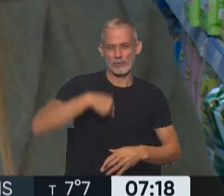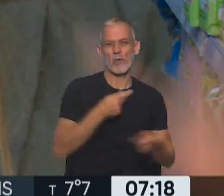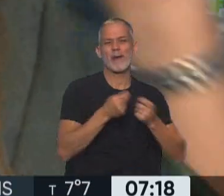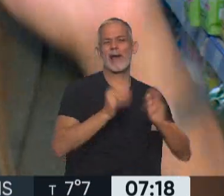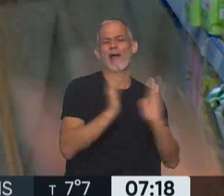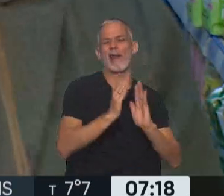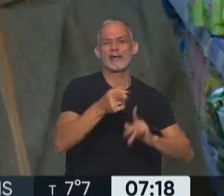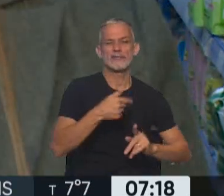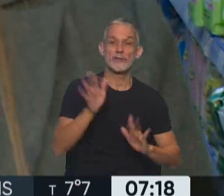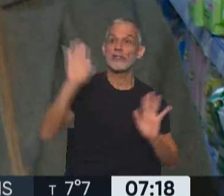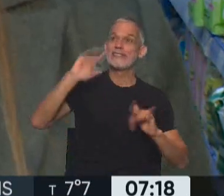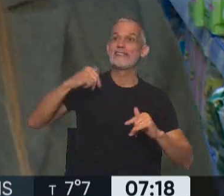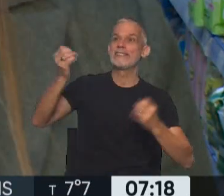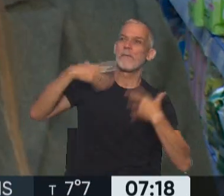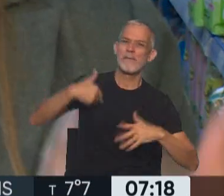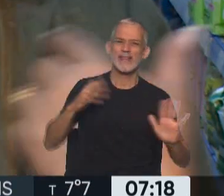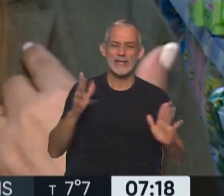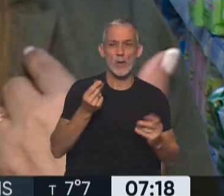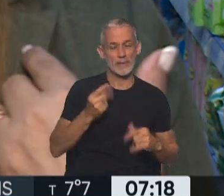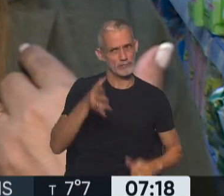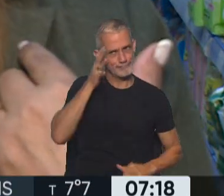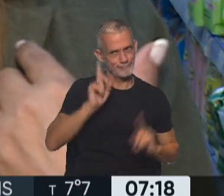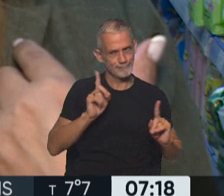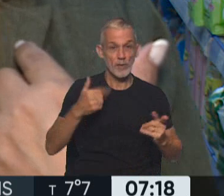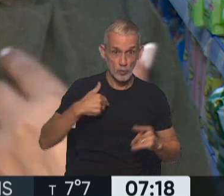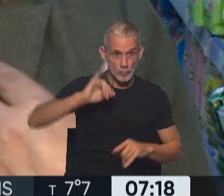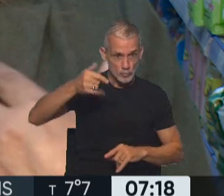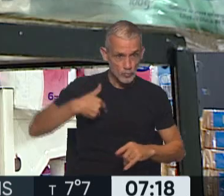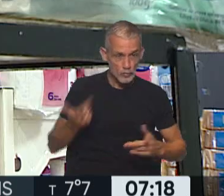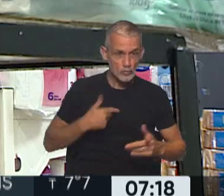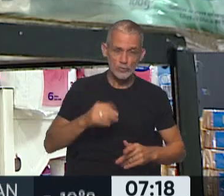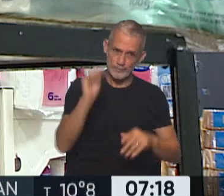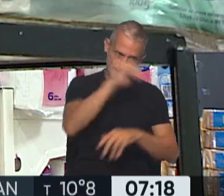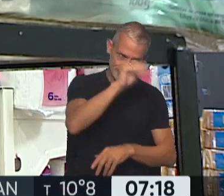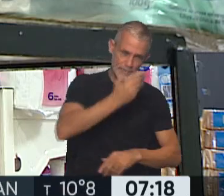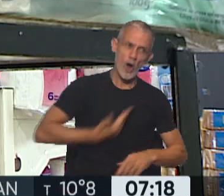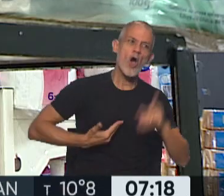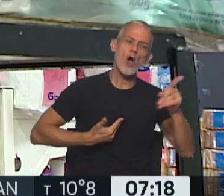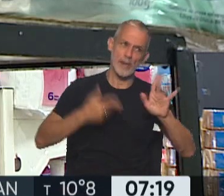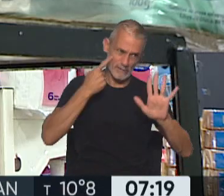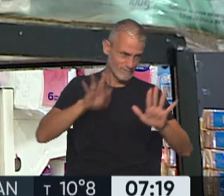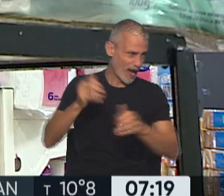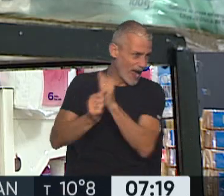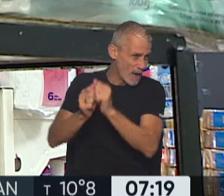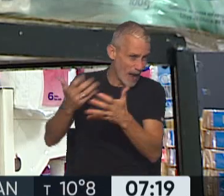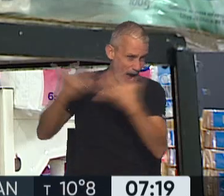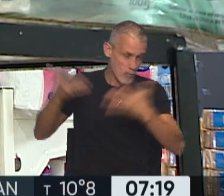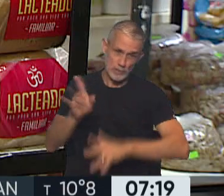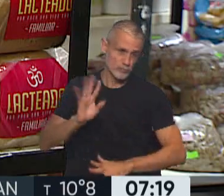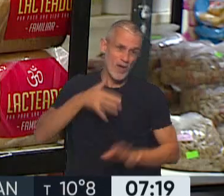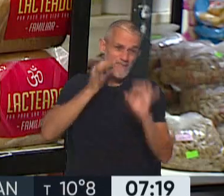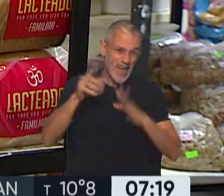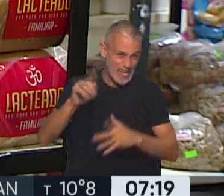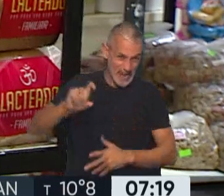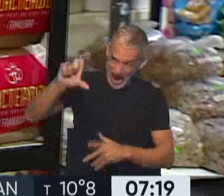nadie dice, hola, acá te estás pasando. Pero yo estoy para decir, marcar y hablar con el gobierno para decirle, no, mira, no nos podés vender